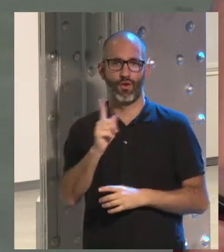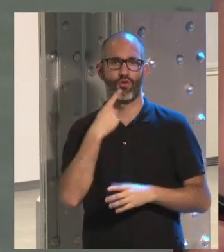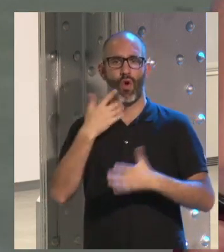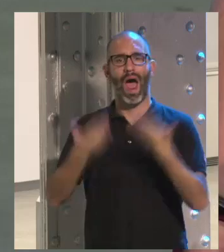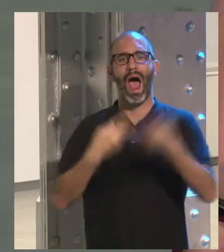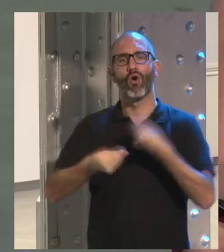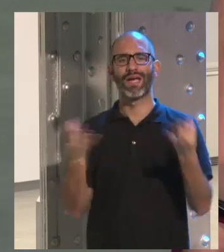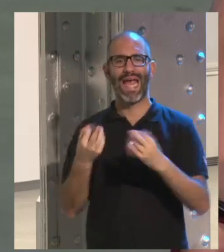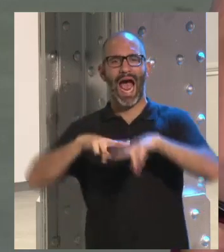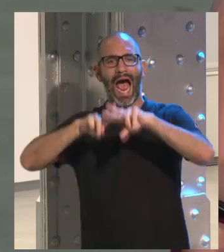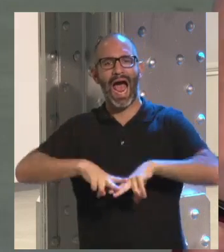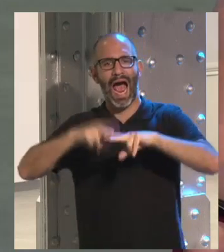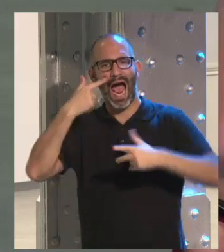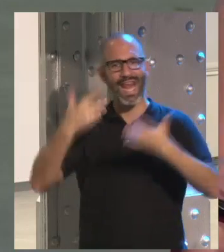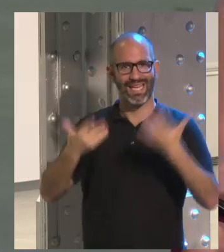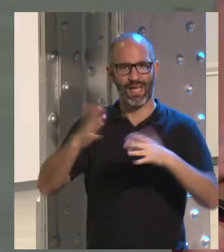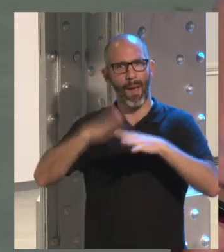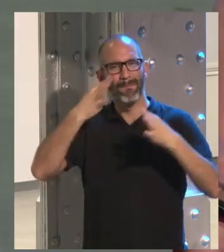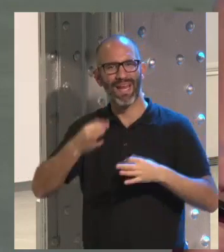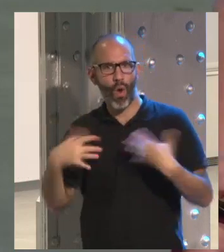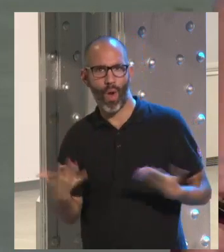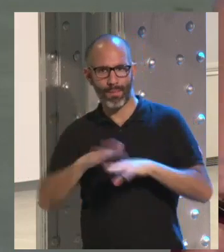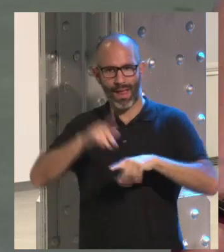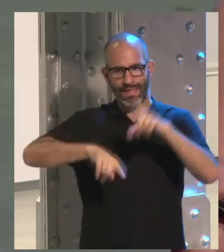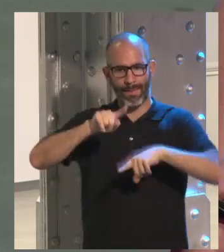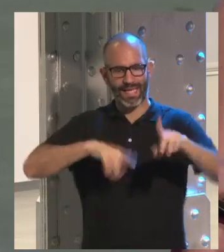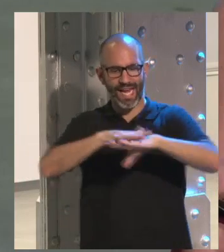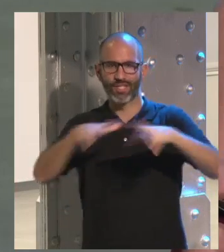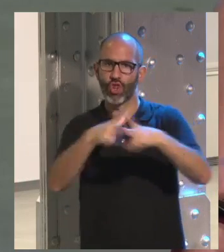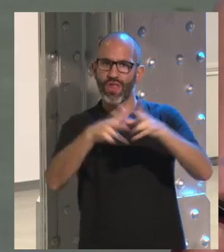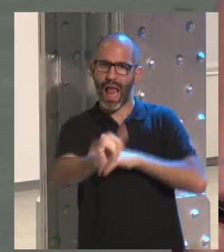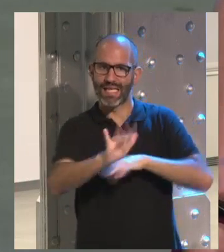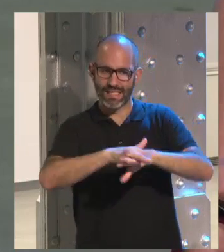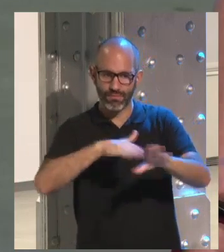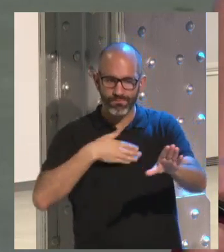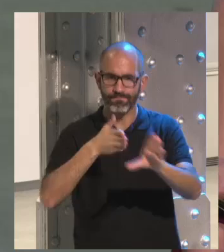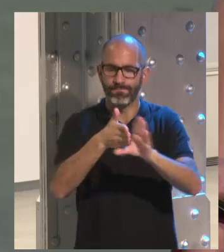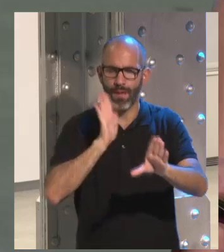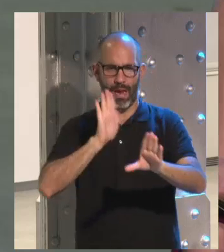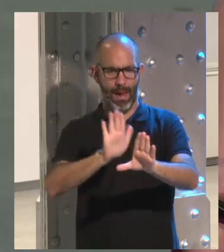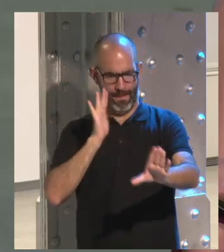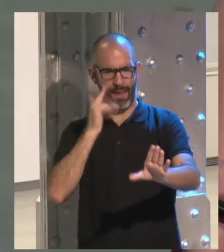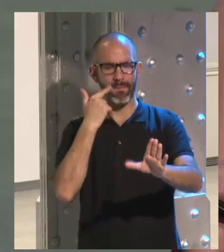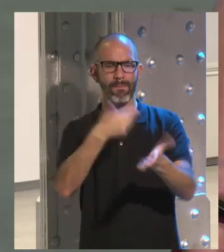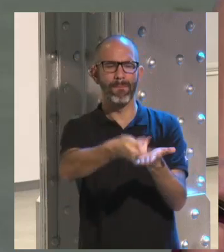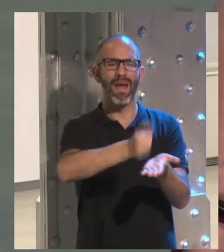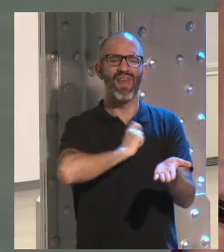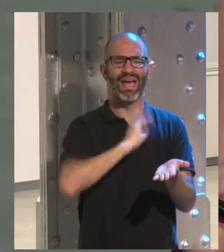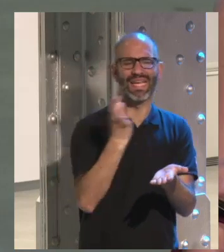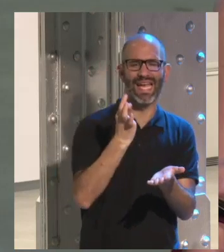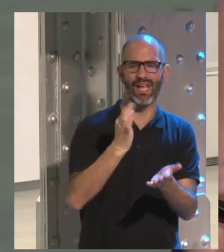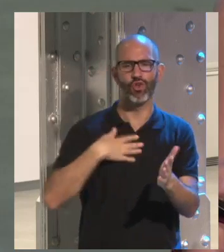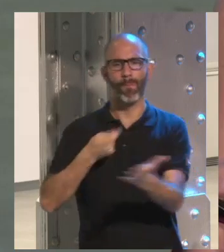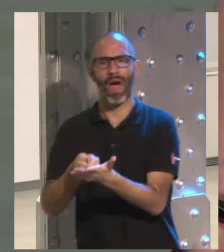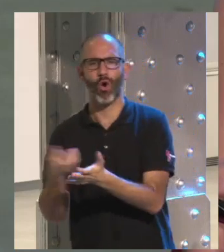riesgos, es decir, que creo que es lo que hay que hacer cuando uno usa una red social o usa cualquier tecnología. ¿Qué me da? Y a cambio,